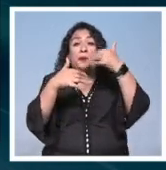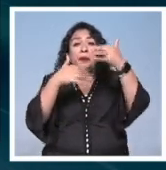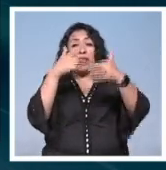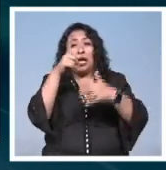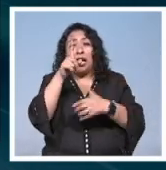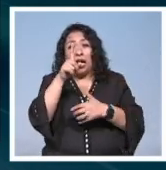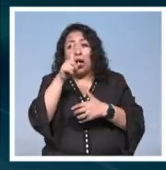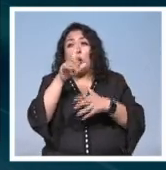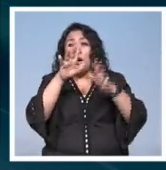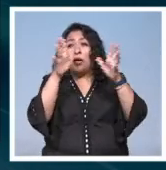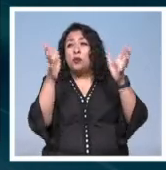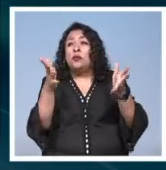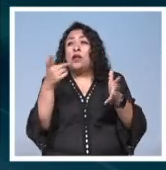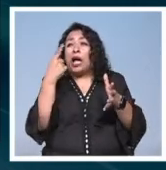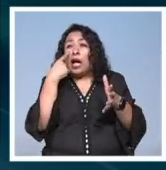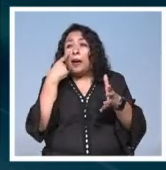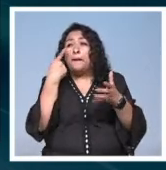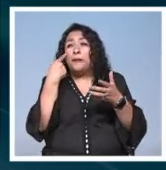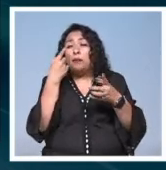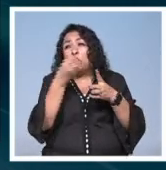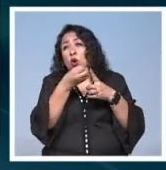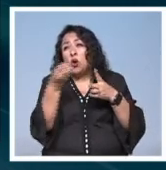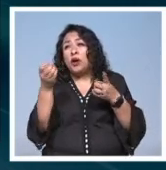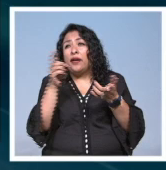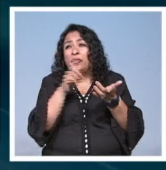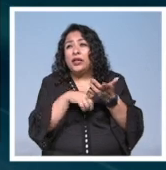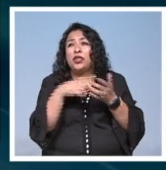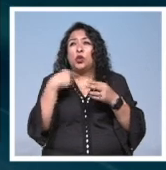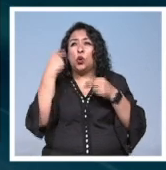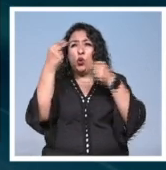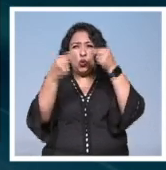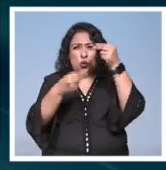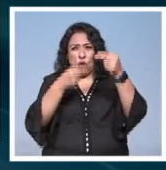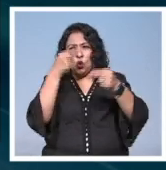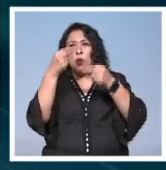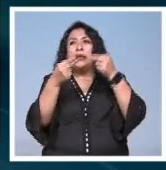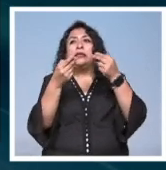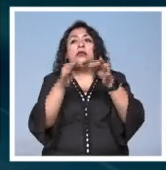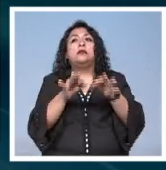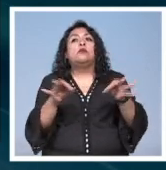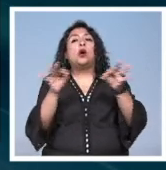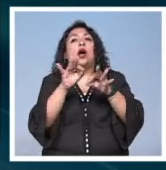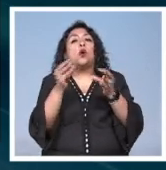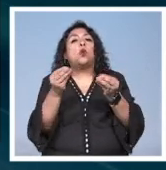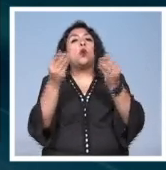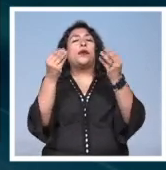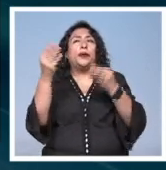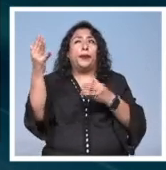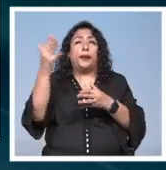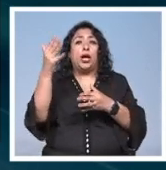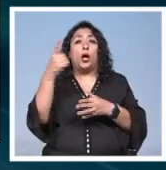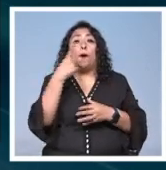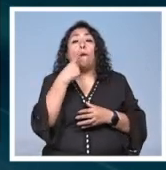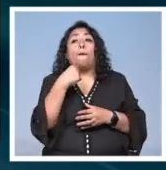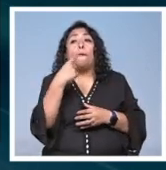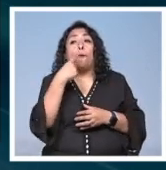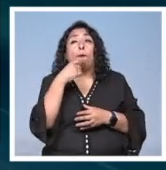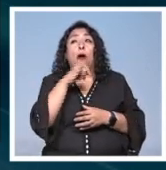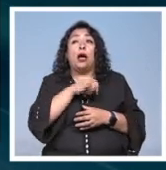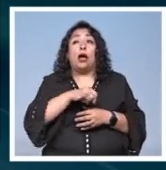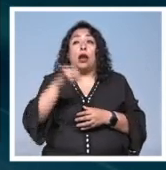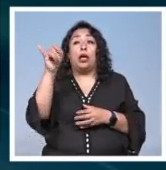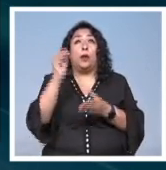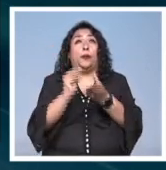atmósfera junto con la presencia estructura y composición de las nubes influye en la cantidad de radiación infrarroja lejana que